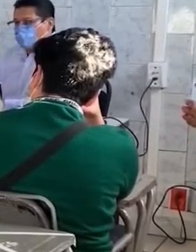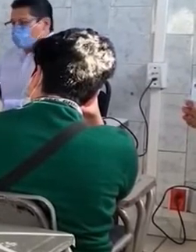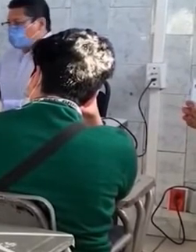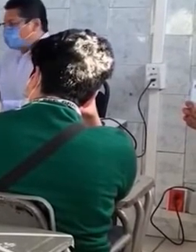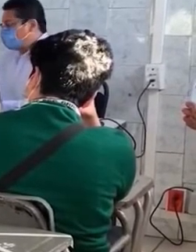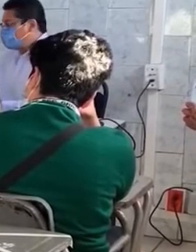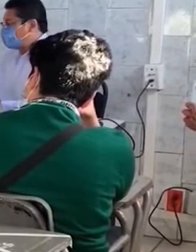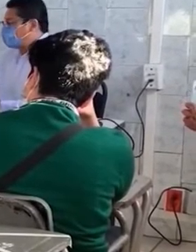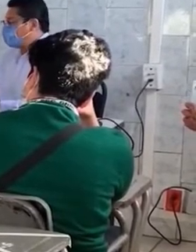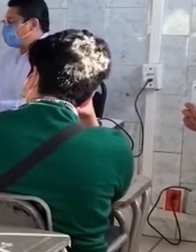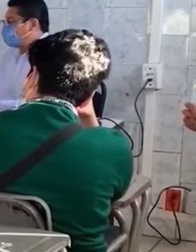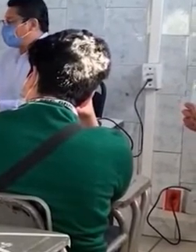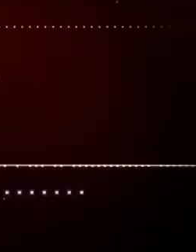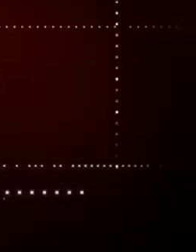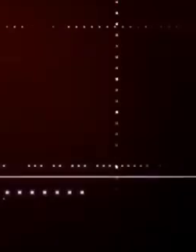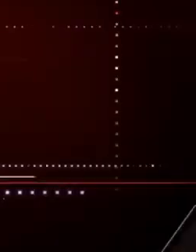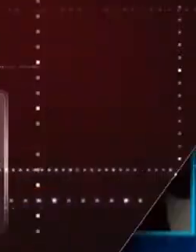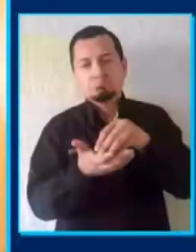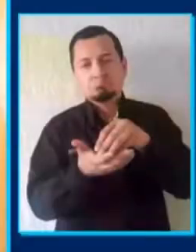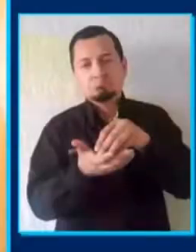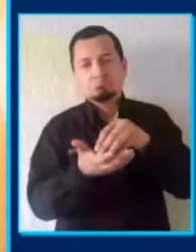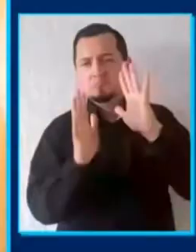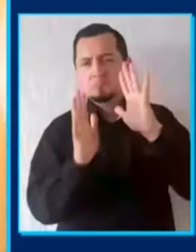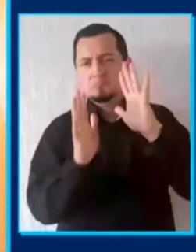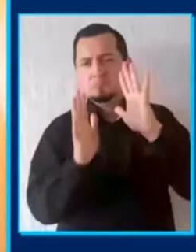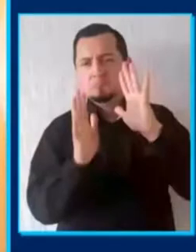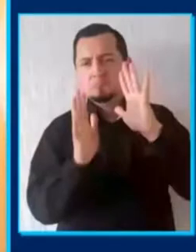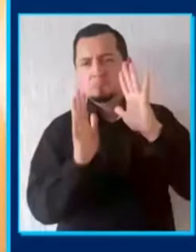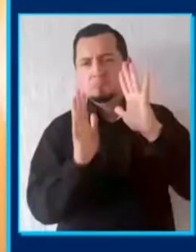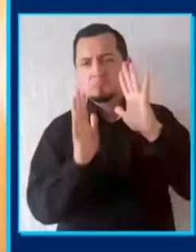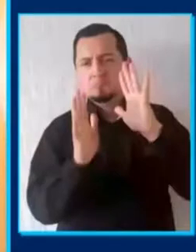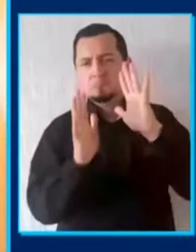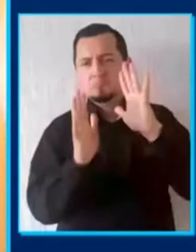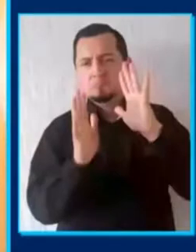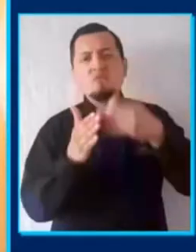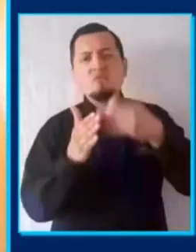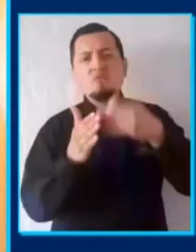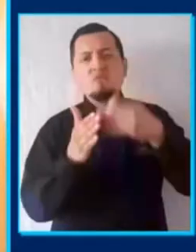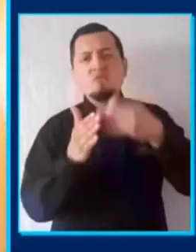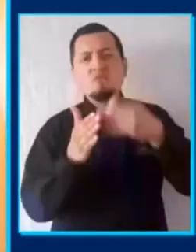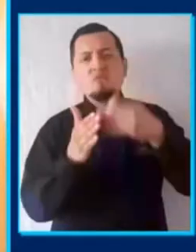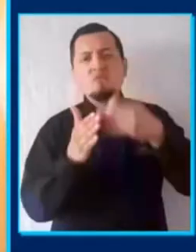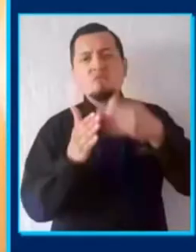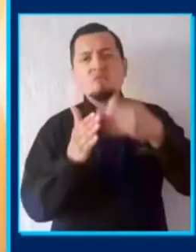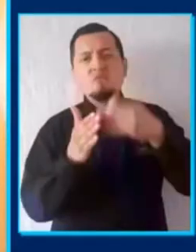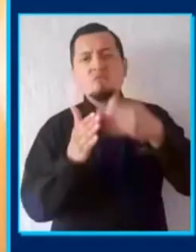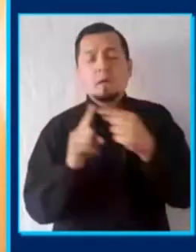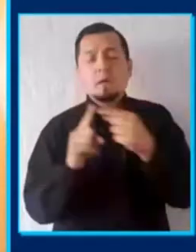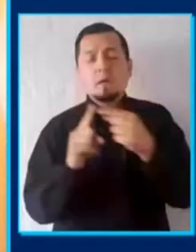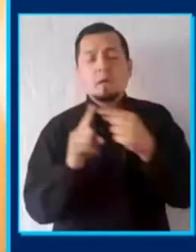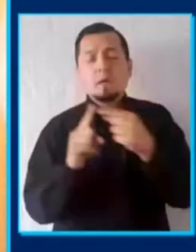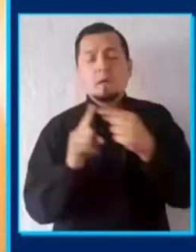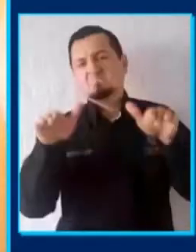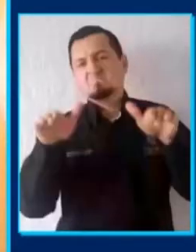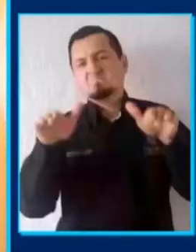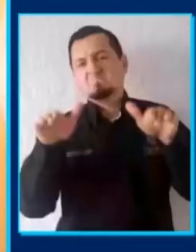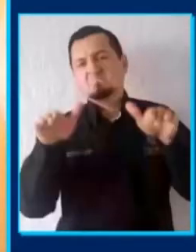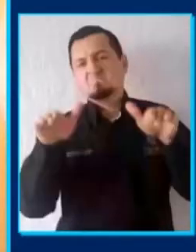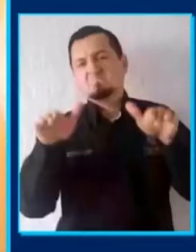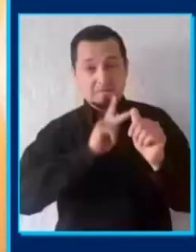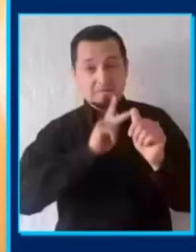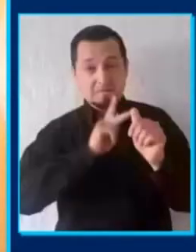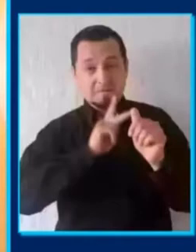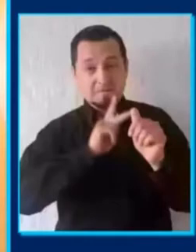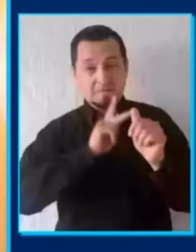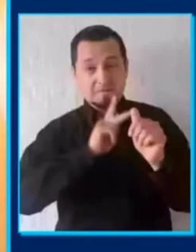Villanueva Lomelí, rector general de la UDG. Qué gusto ser parte de este proceso en donde